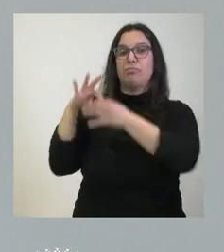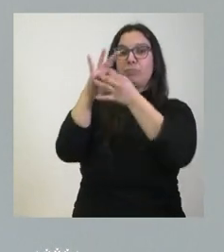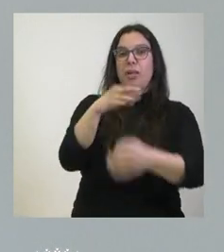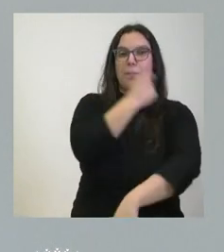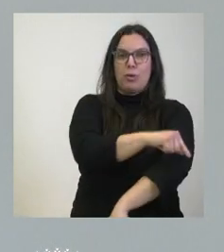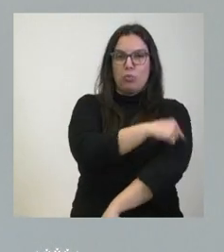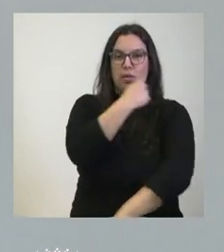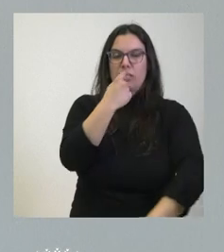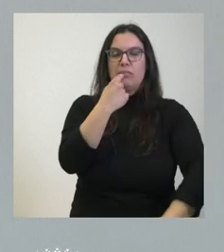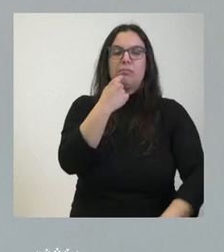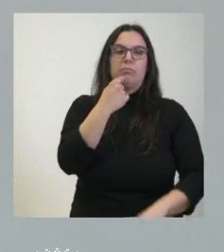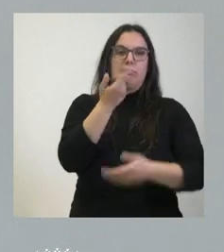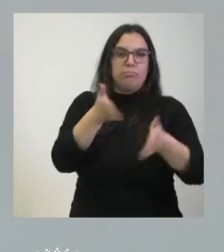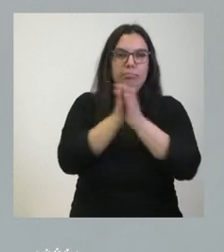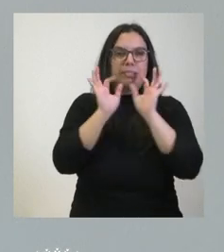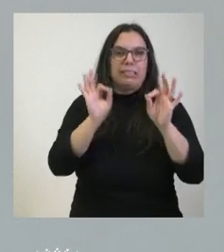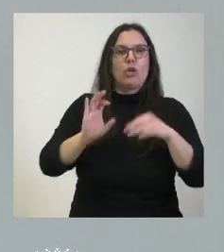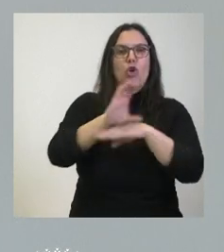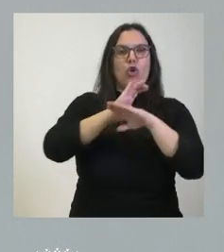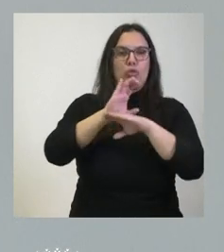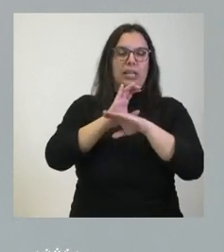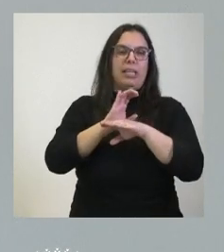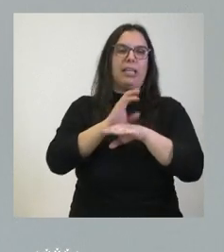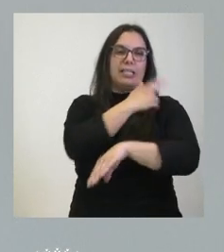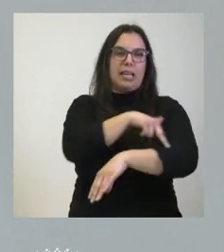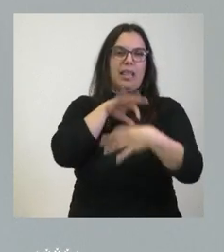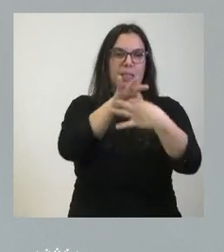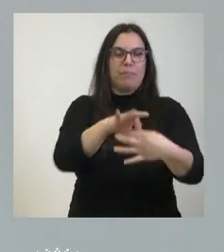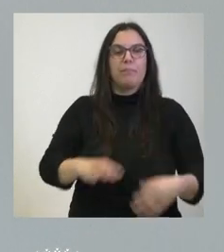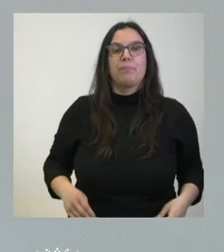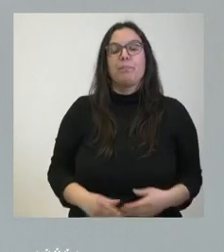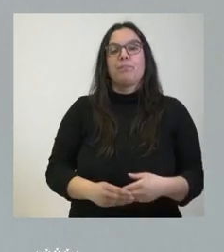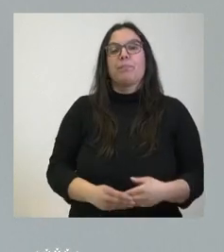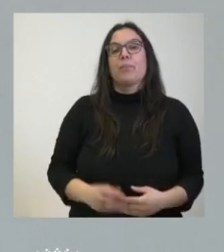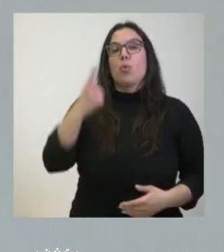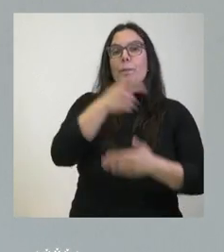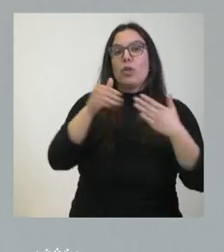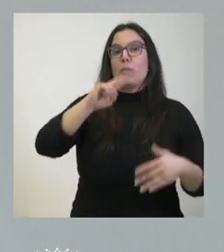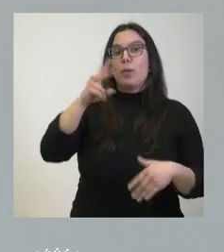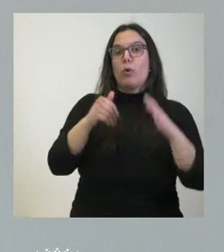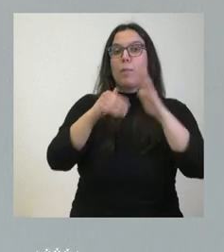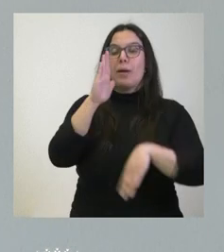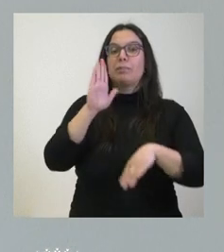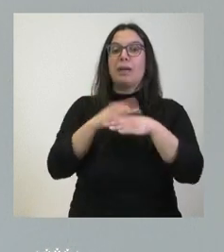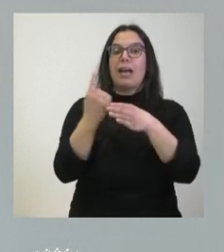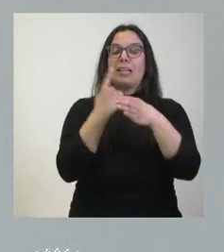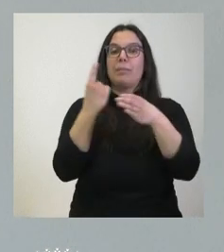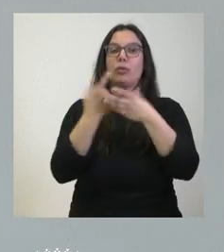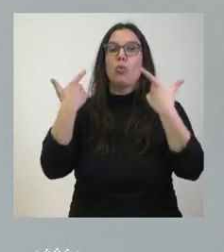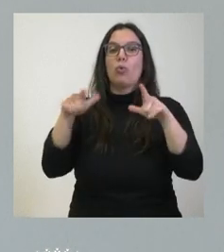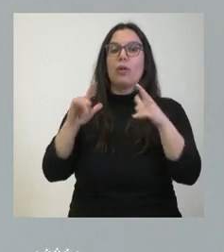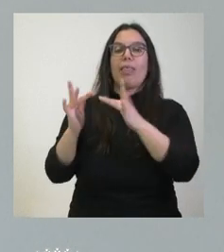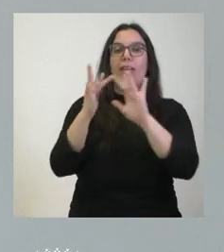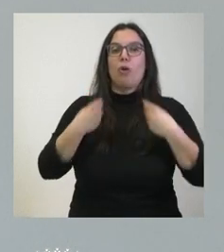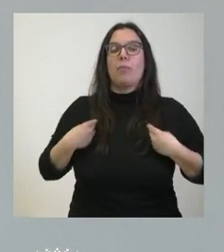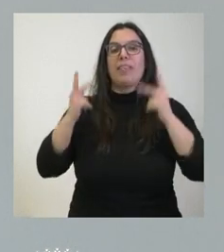vacunas completando así la inversión de este Consejo de Gobierno de materia sanitaria más de un millón de euros para el equipamiento de una unidad de convivencia en la